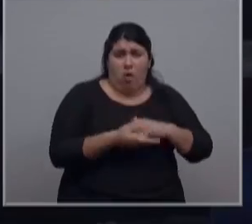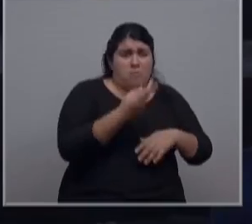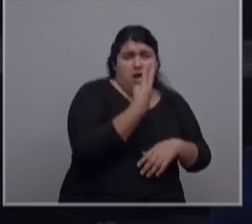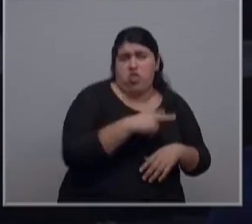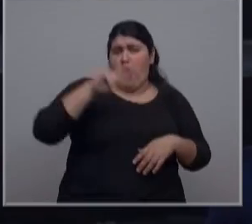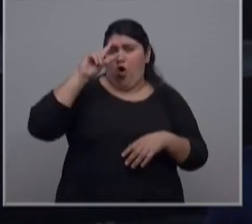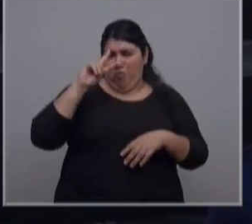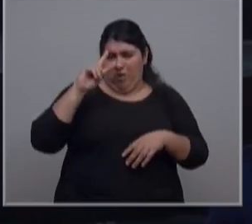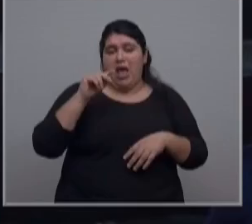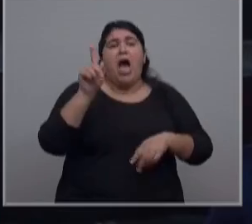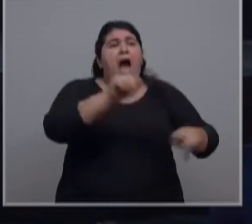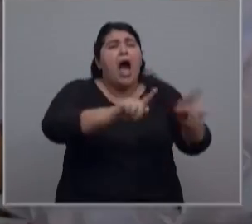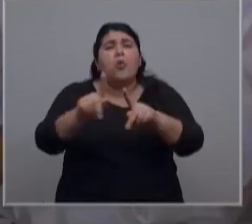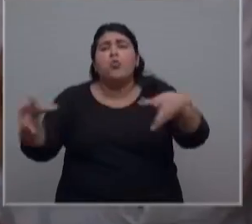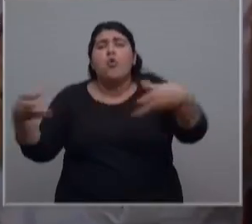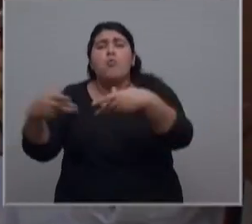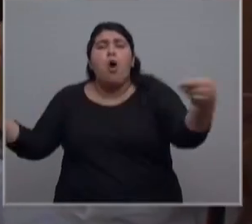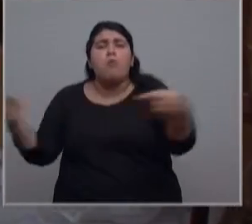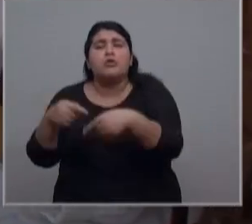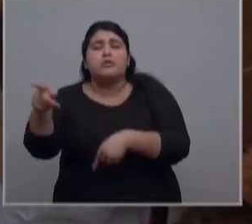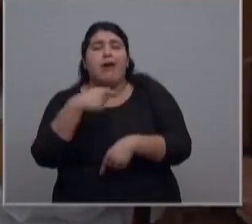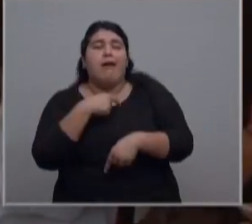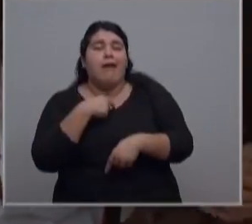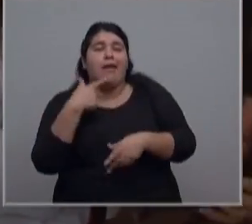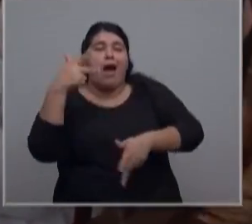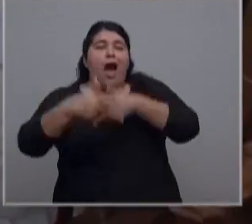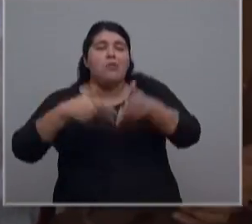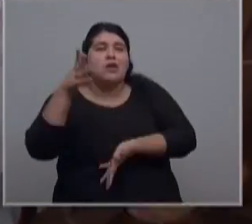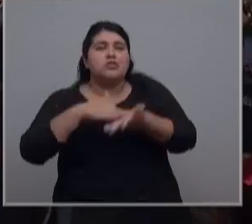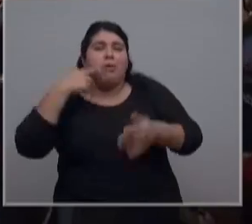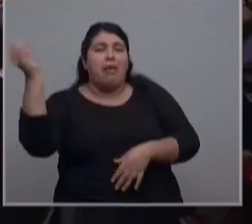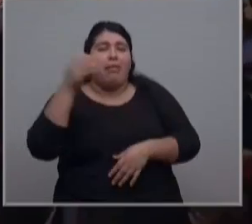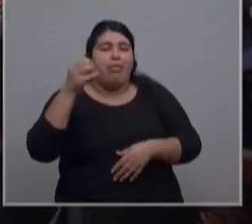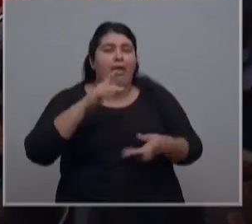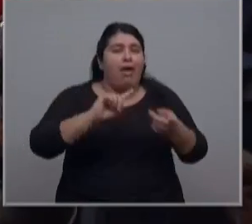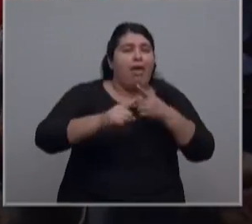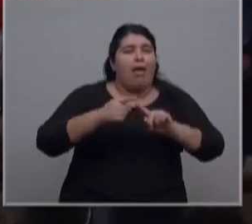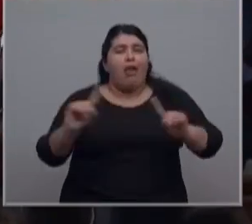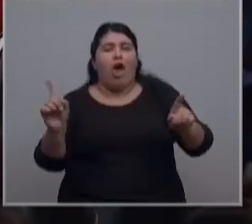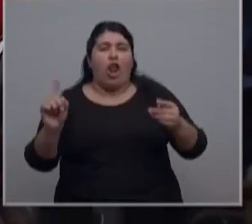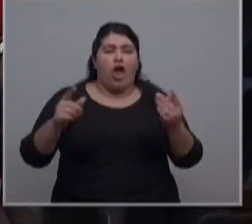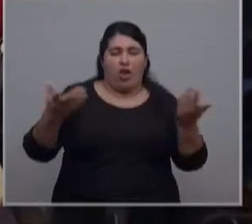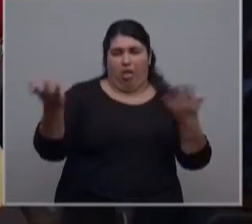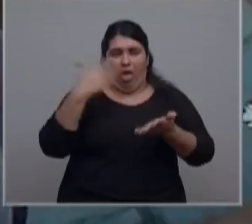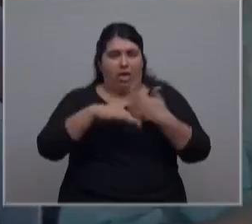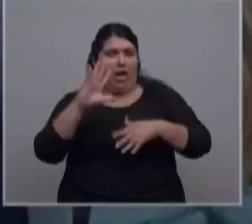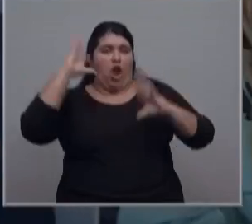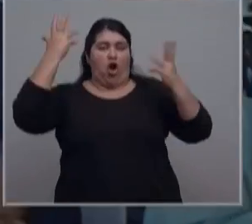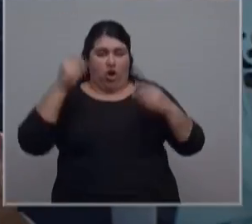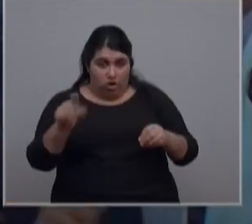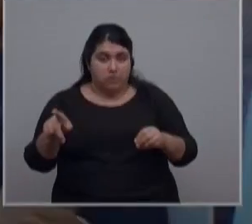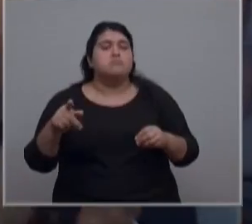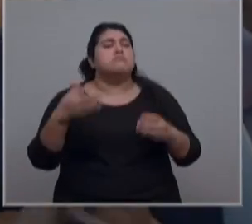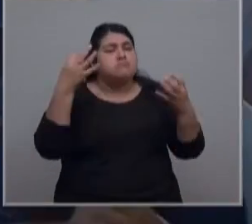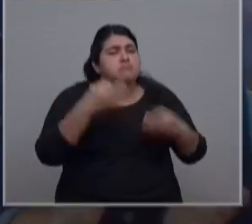porque ahí veía algunos de la oposición tratando de generar disconformidad o enojo, se multiplicó por